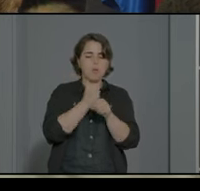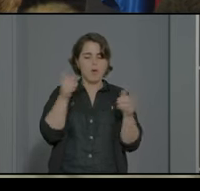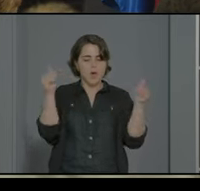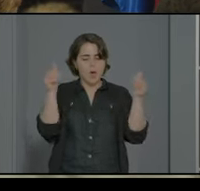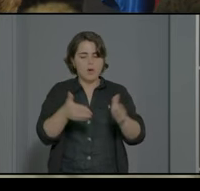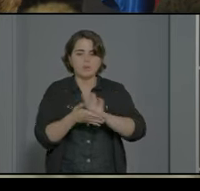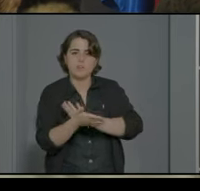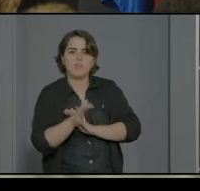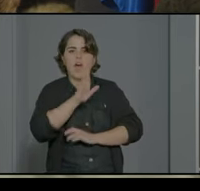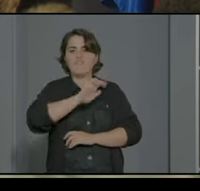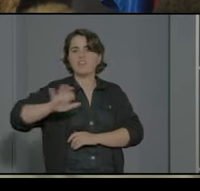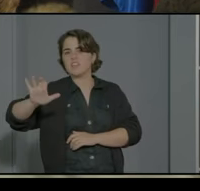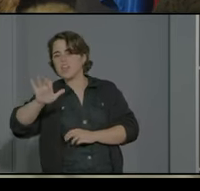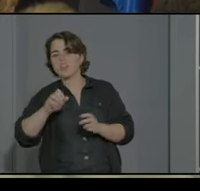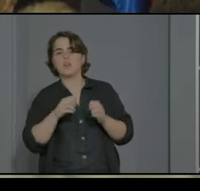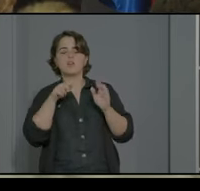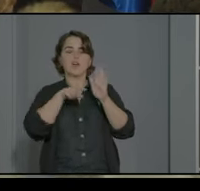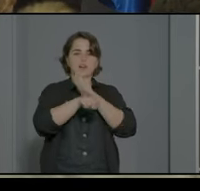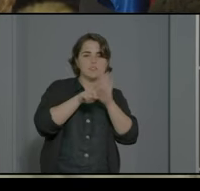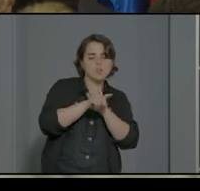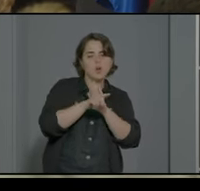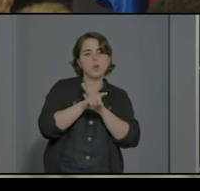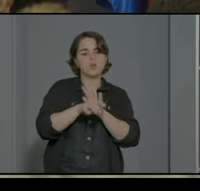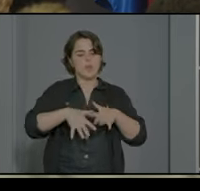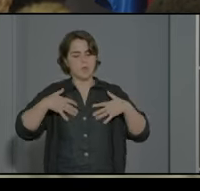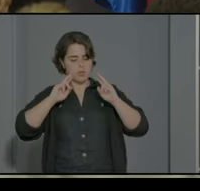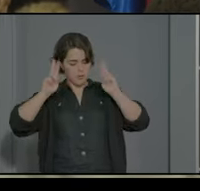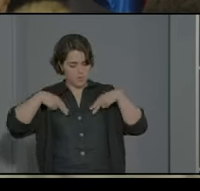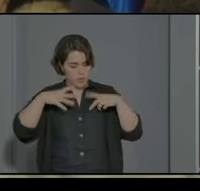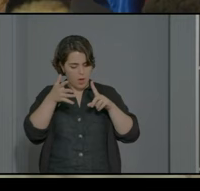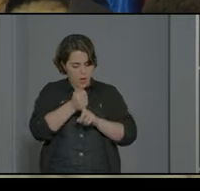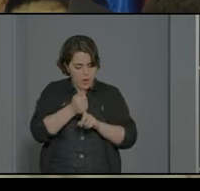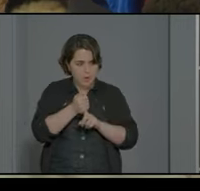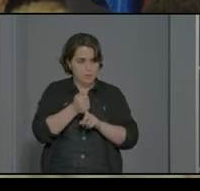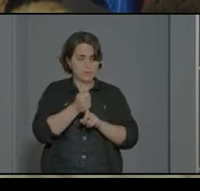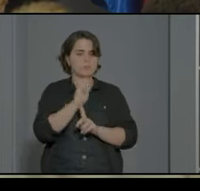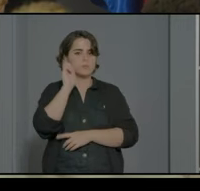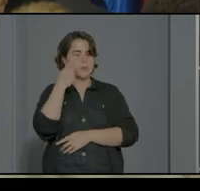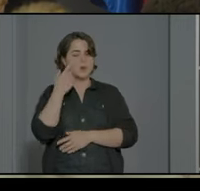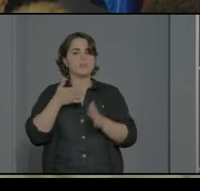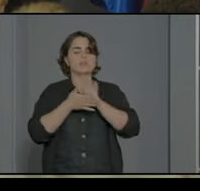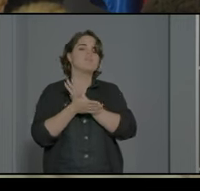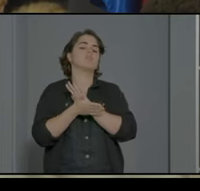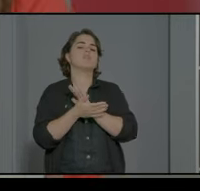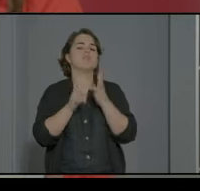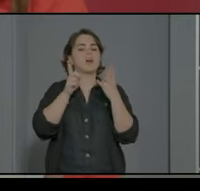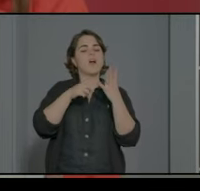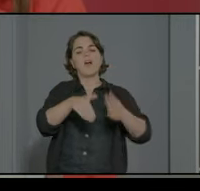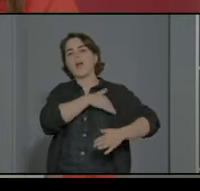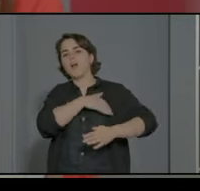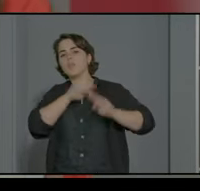desarrollamos la alfabetización la gestión y el reconocimiento de las emociones llevamos a cabo el pilar académico formativo